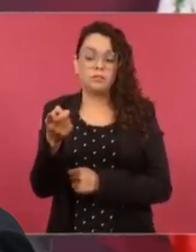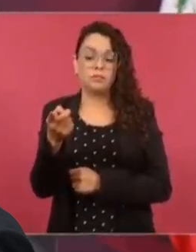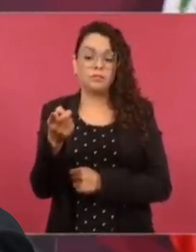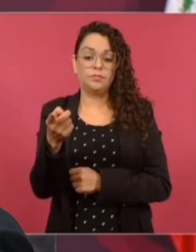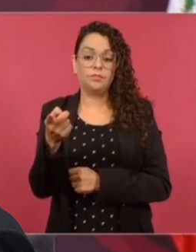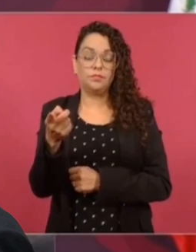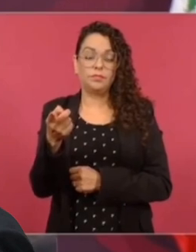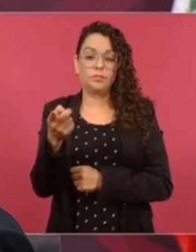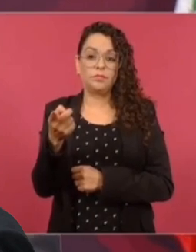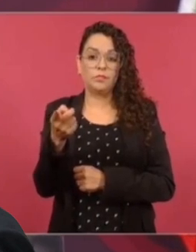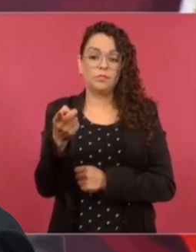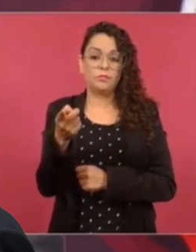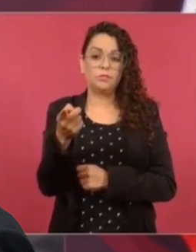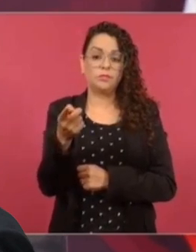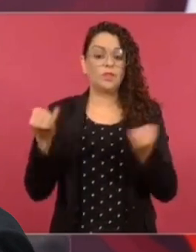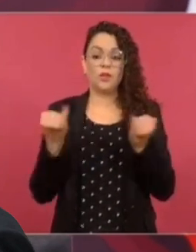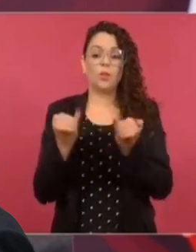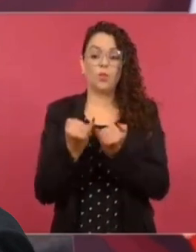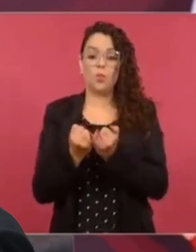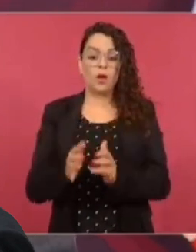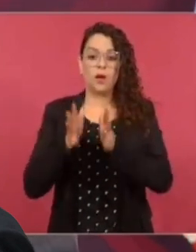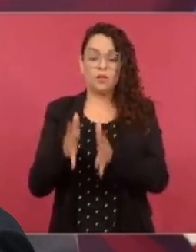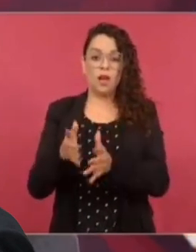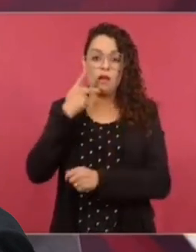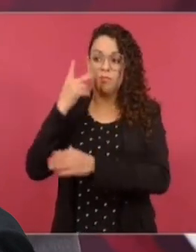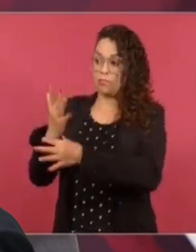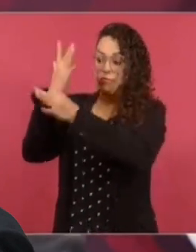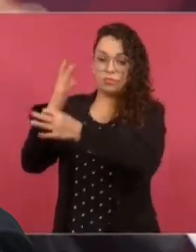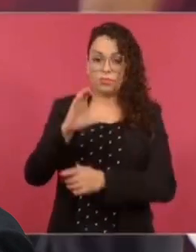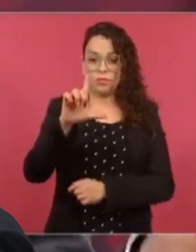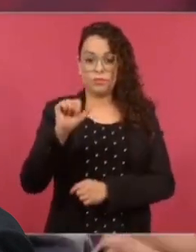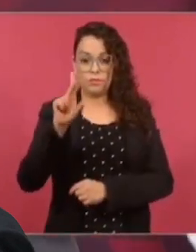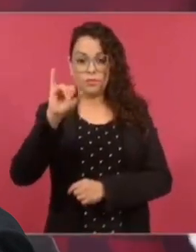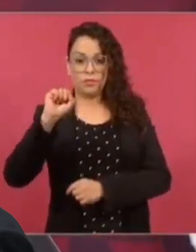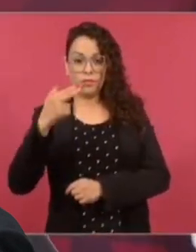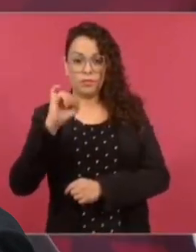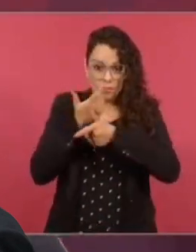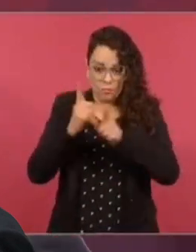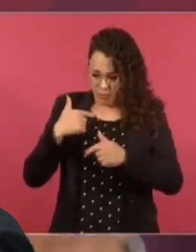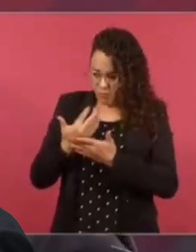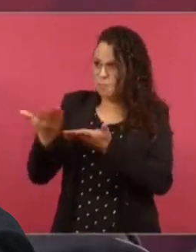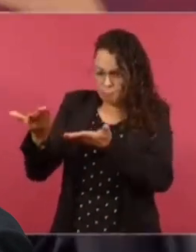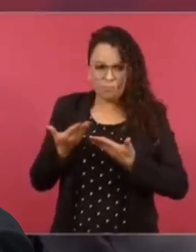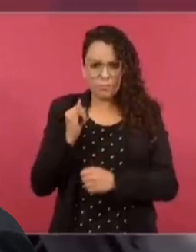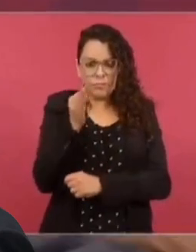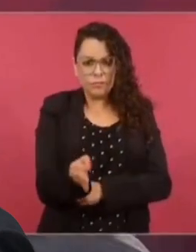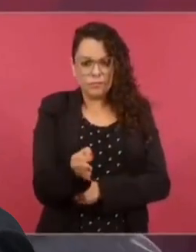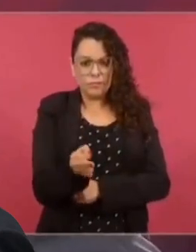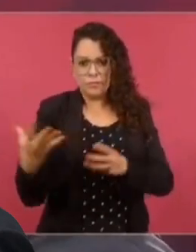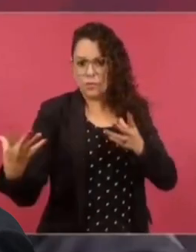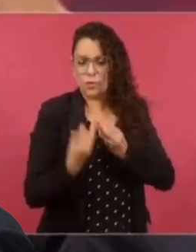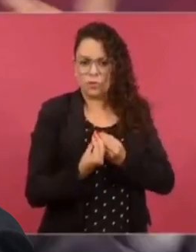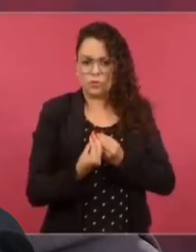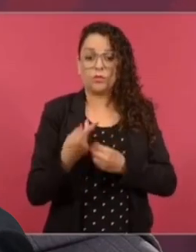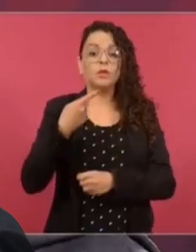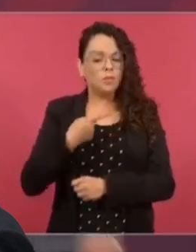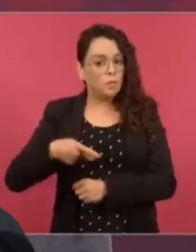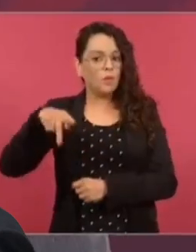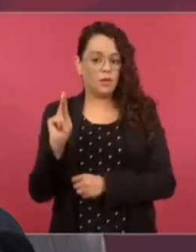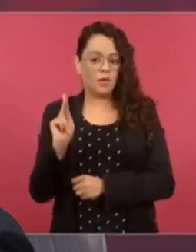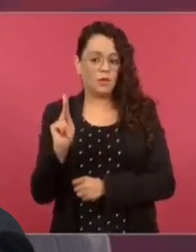lo expresó Claudia Sheva, están las puertas abiertas. Pero al mismo tiempo, también,